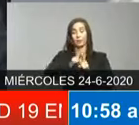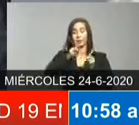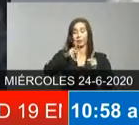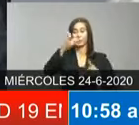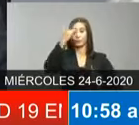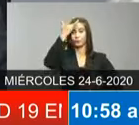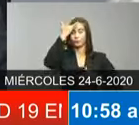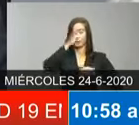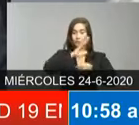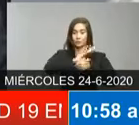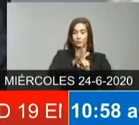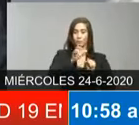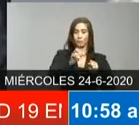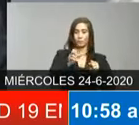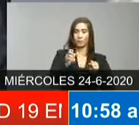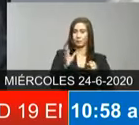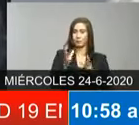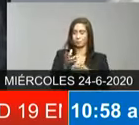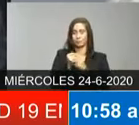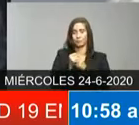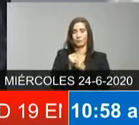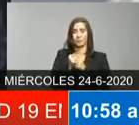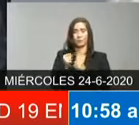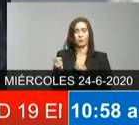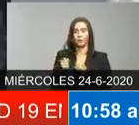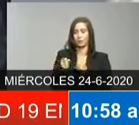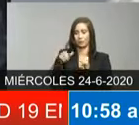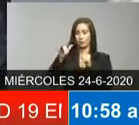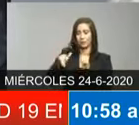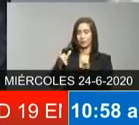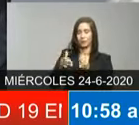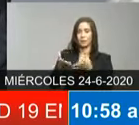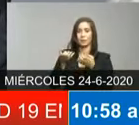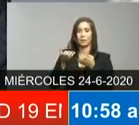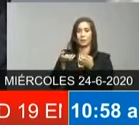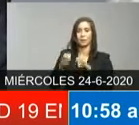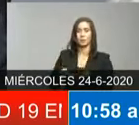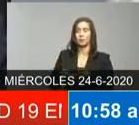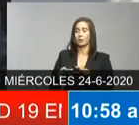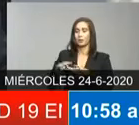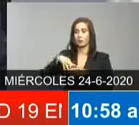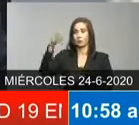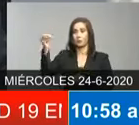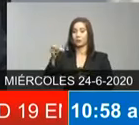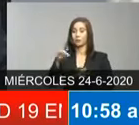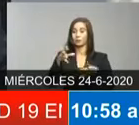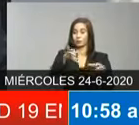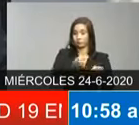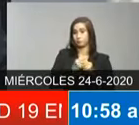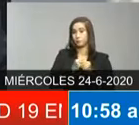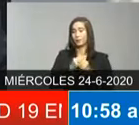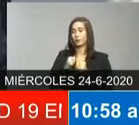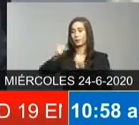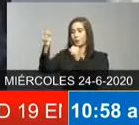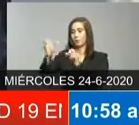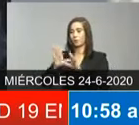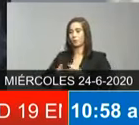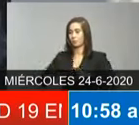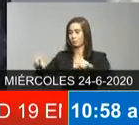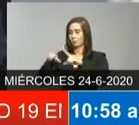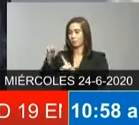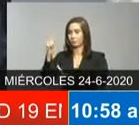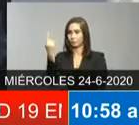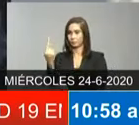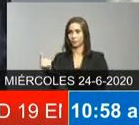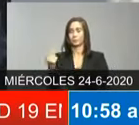por cierto están haciendo resistencia a salir de sus hogares pero la única